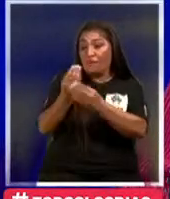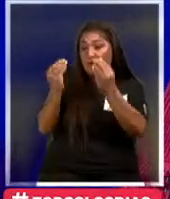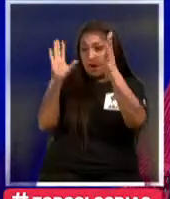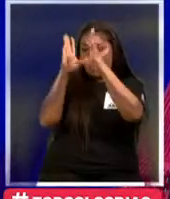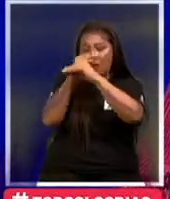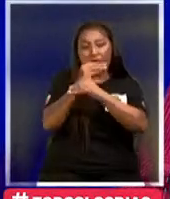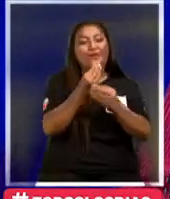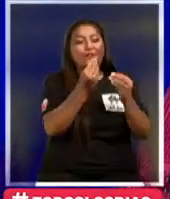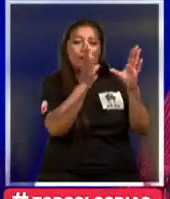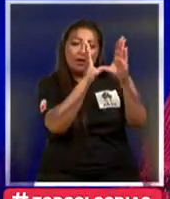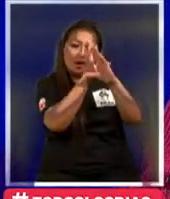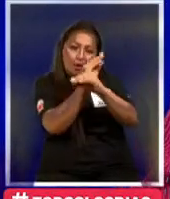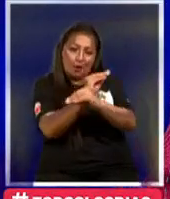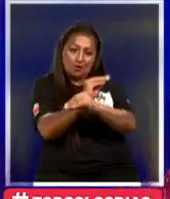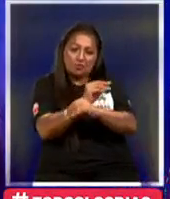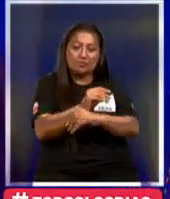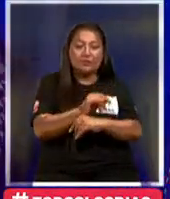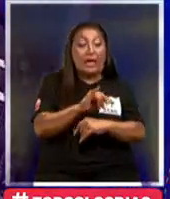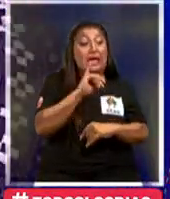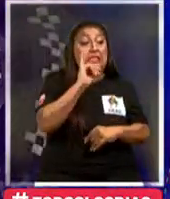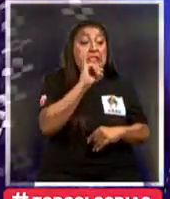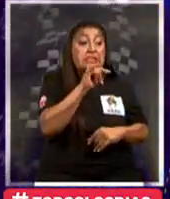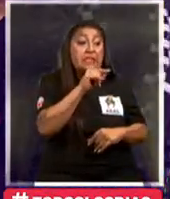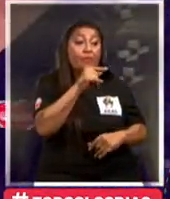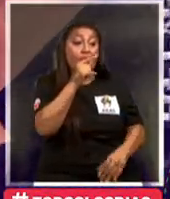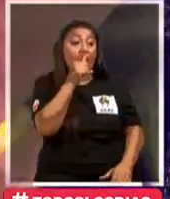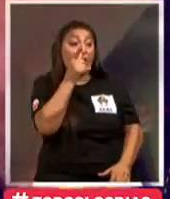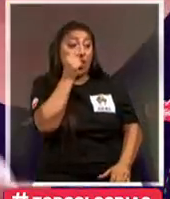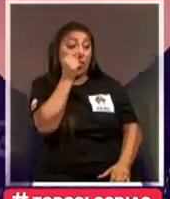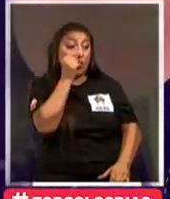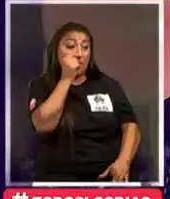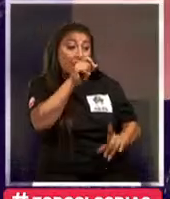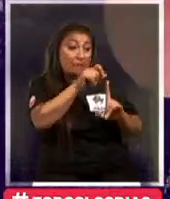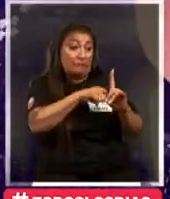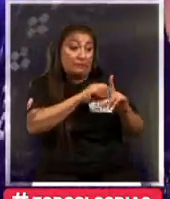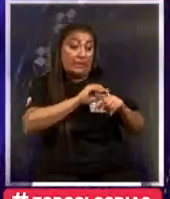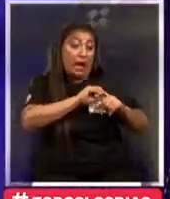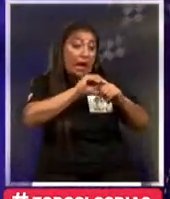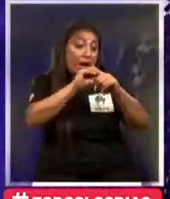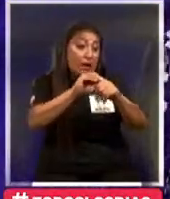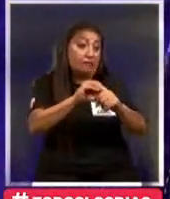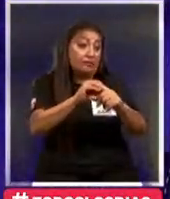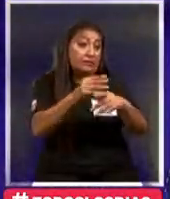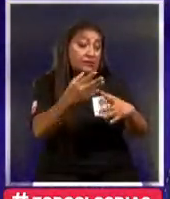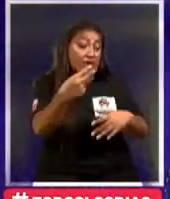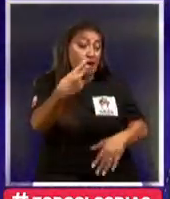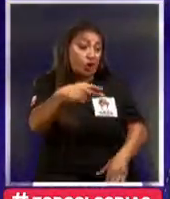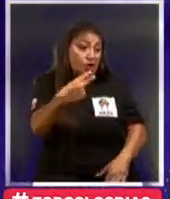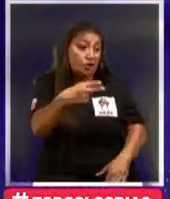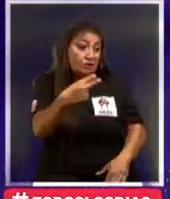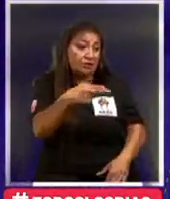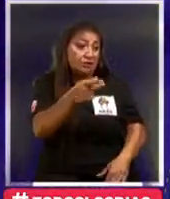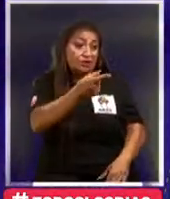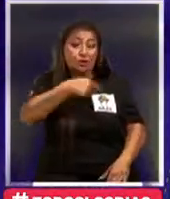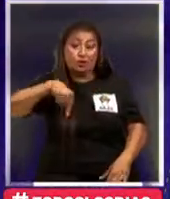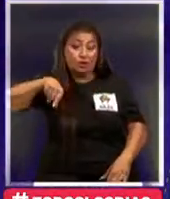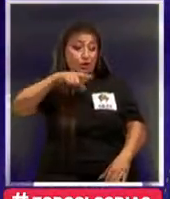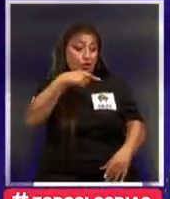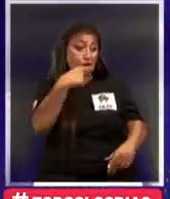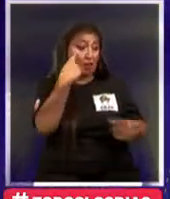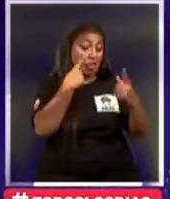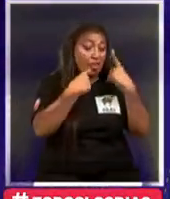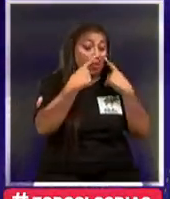Le dieron la noticia en octubre Y Lloramos Lloramos Es